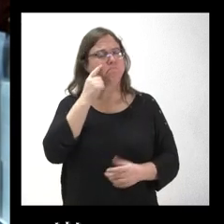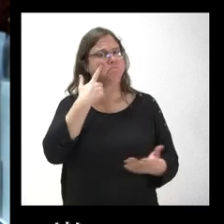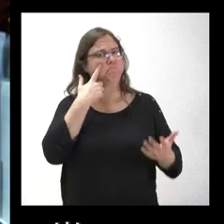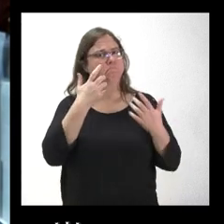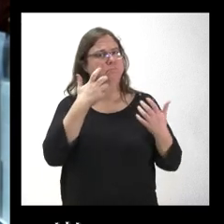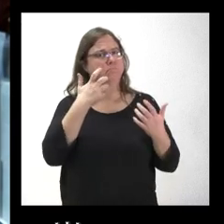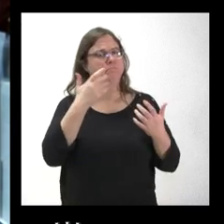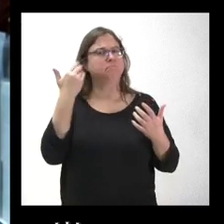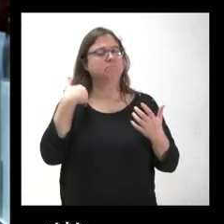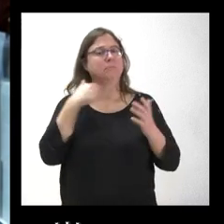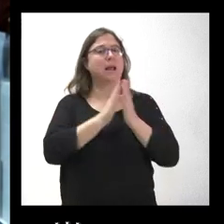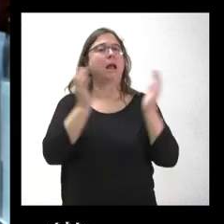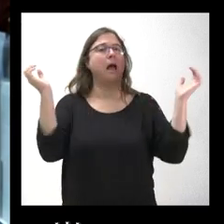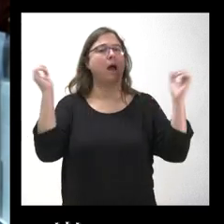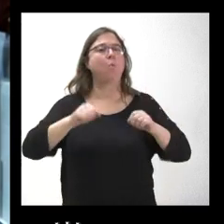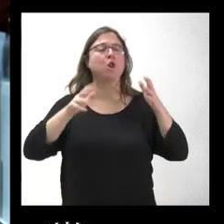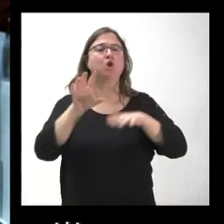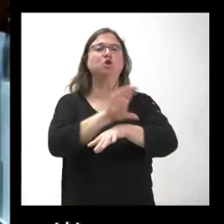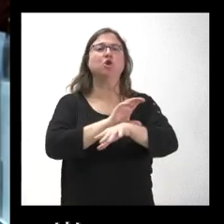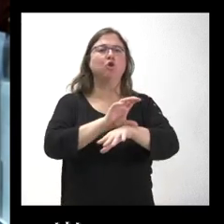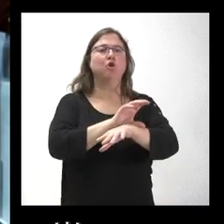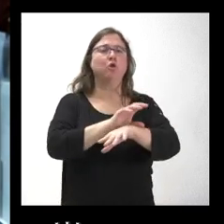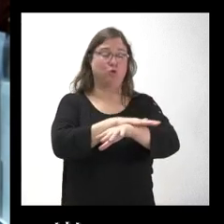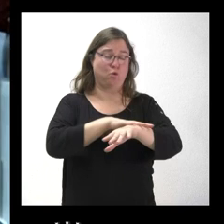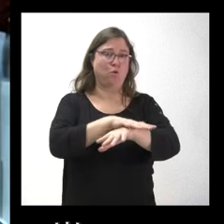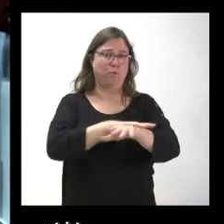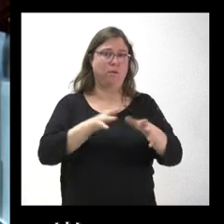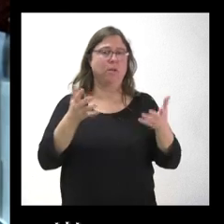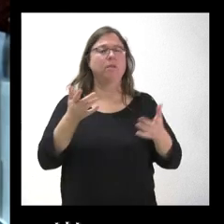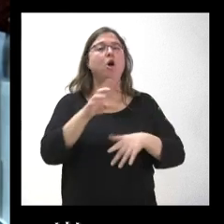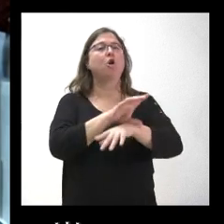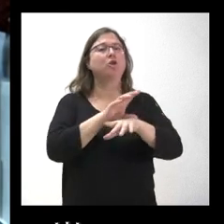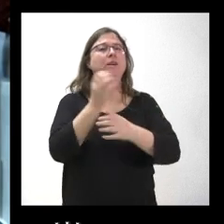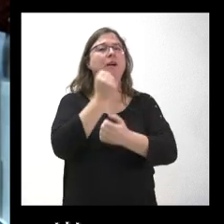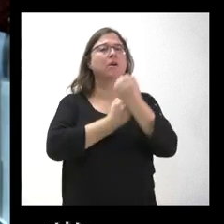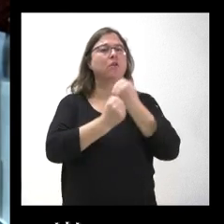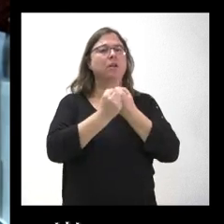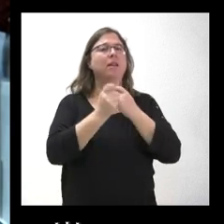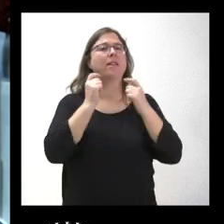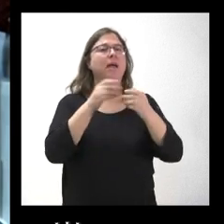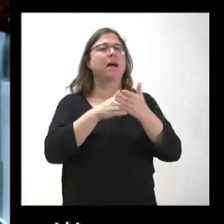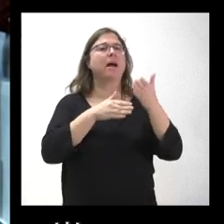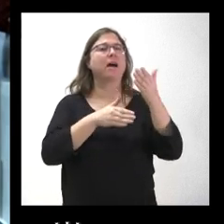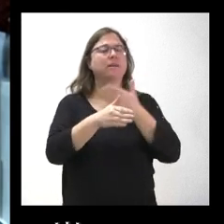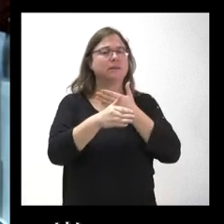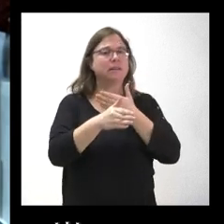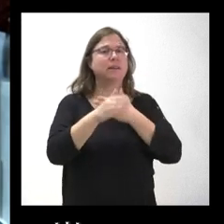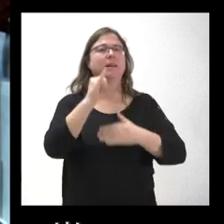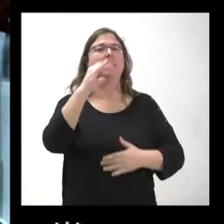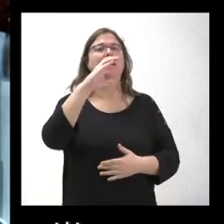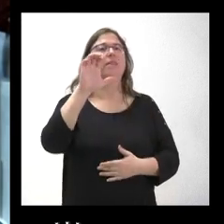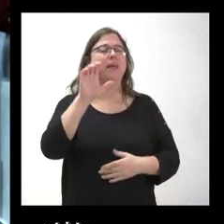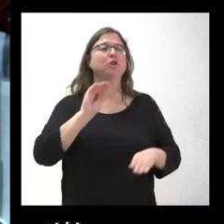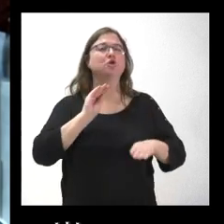Bueno, de los acuerdos del Consejo de Gobierno, la Consejería de Economía y Hacienda concede, a través del Instituto del ICE, una